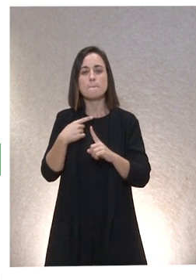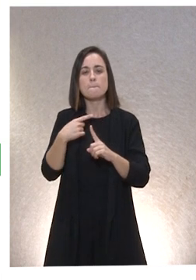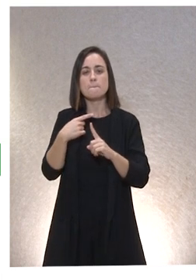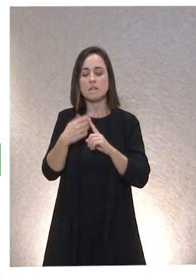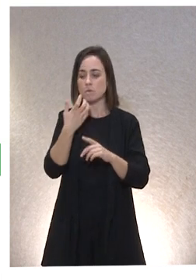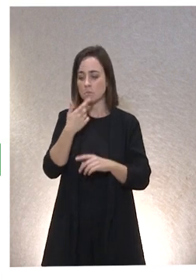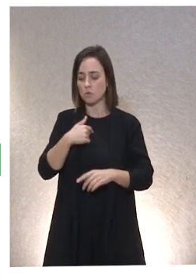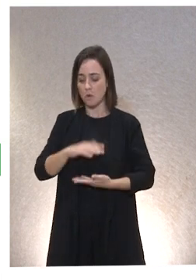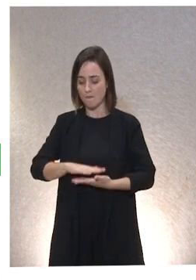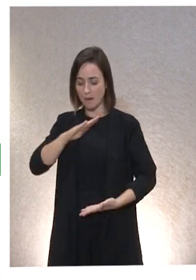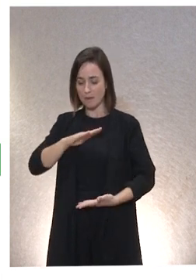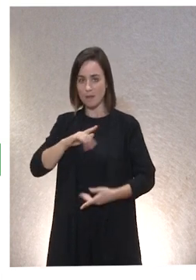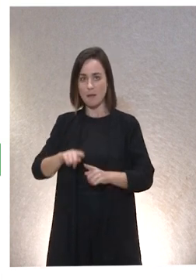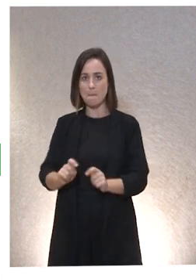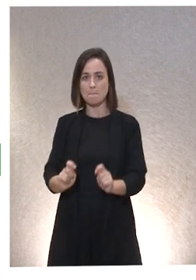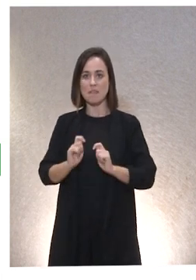me posibilitan autorrealizarme.